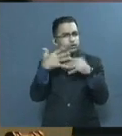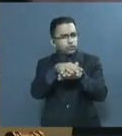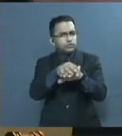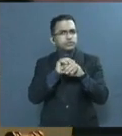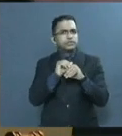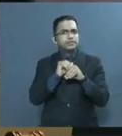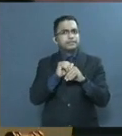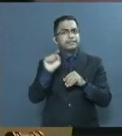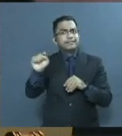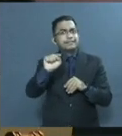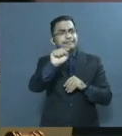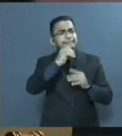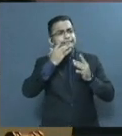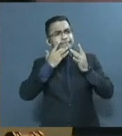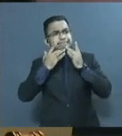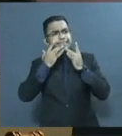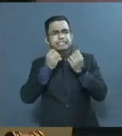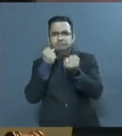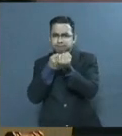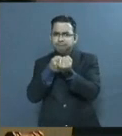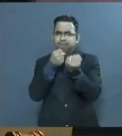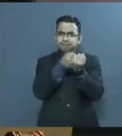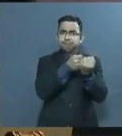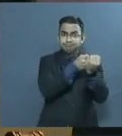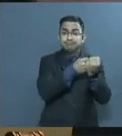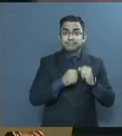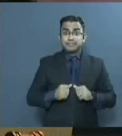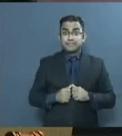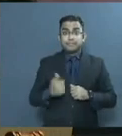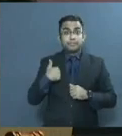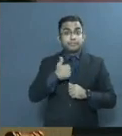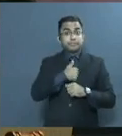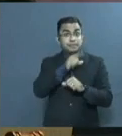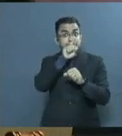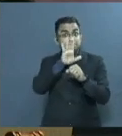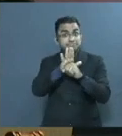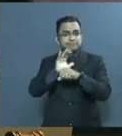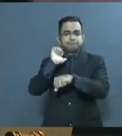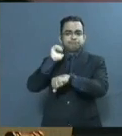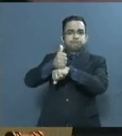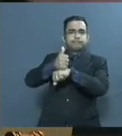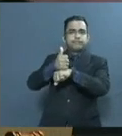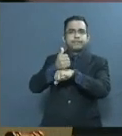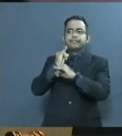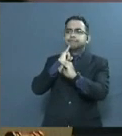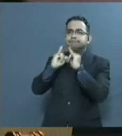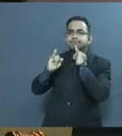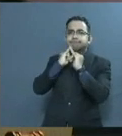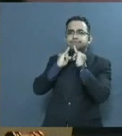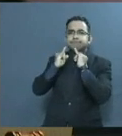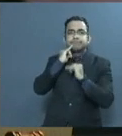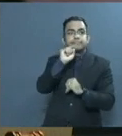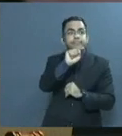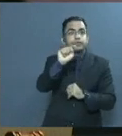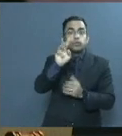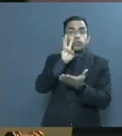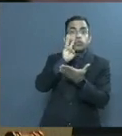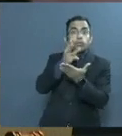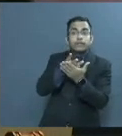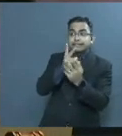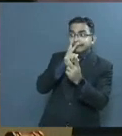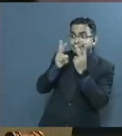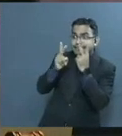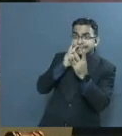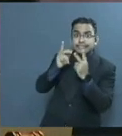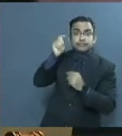sociedad. Cumplimos con la promesa de establecer un centro de entrevista para víctimas y testigos en condiciones de